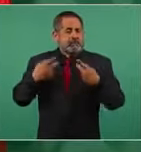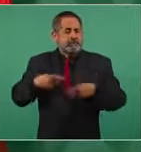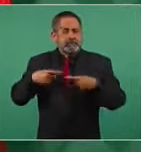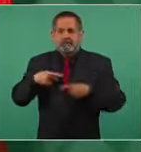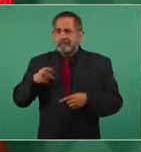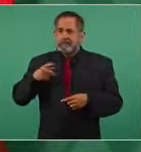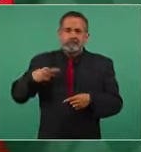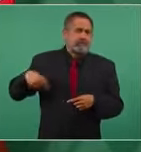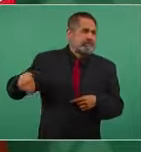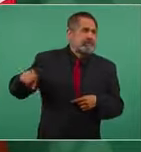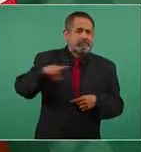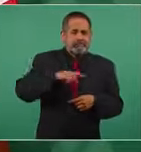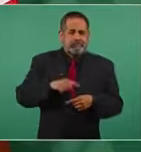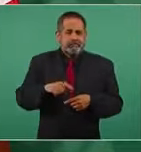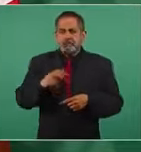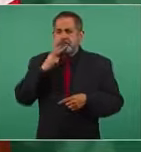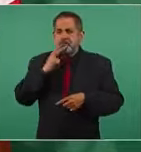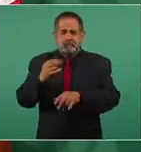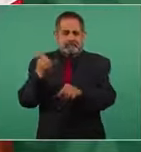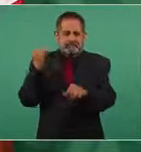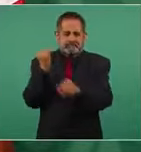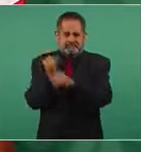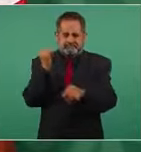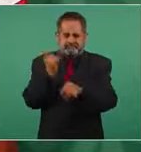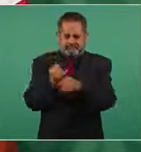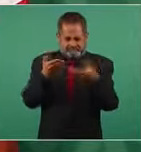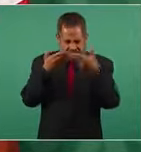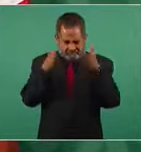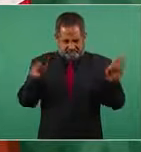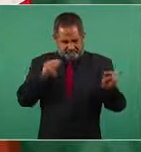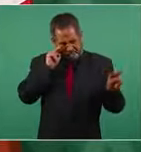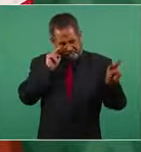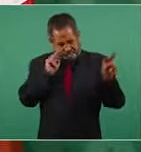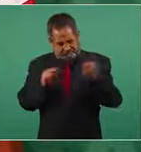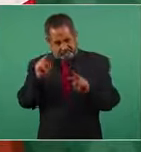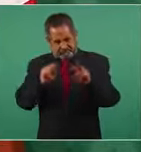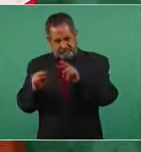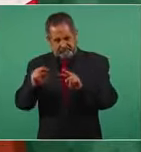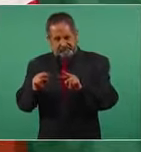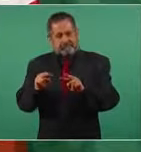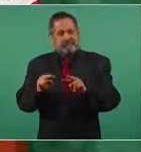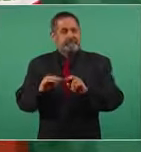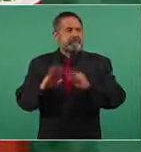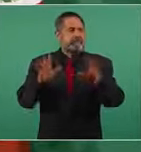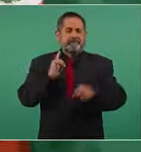que tienen acceso al internet